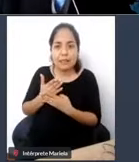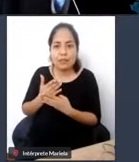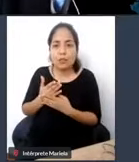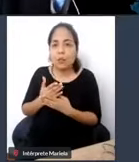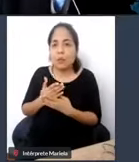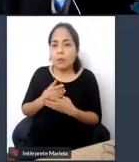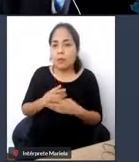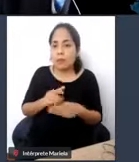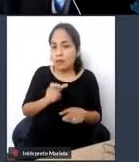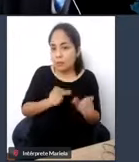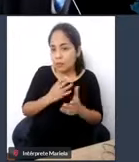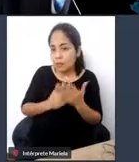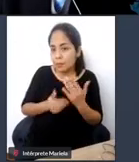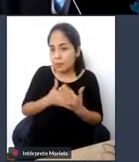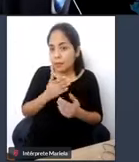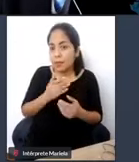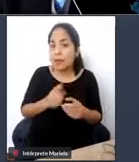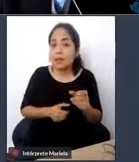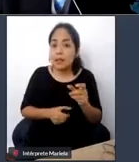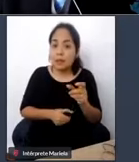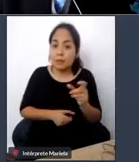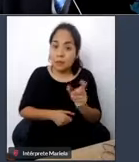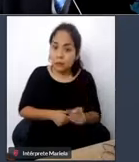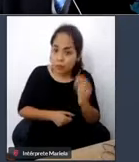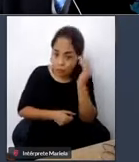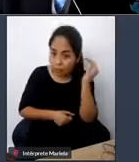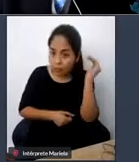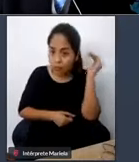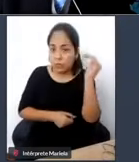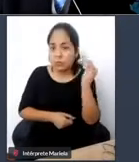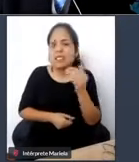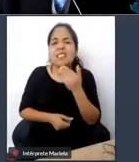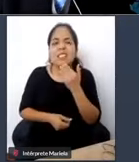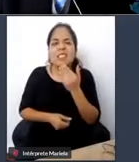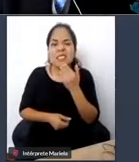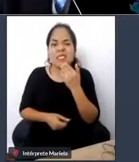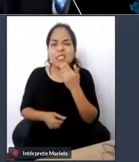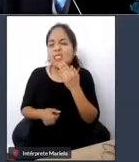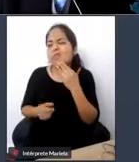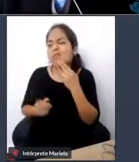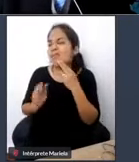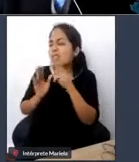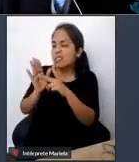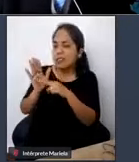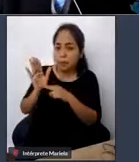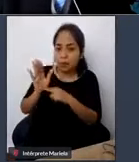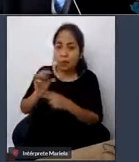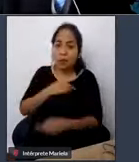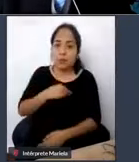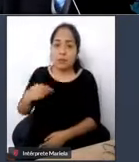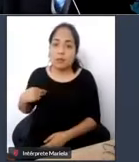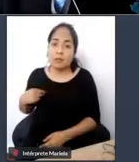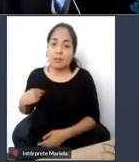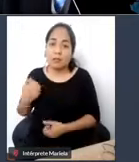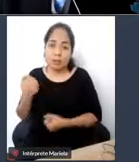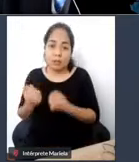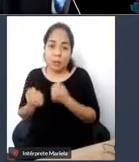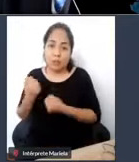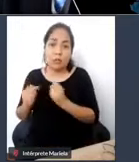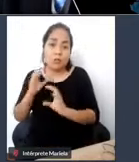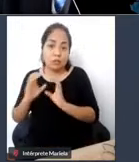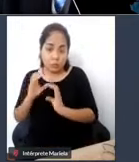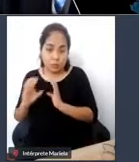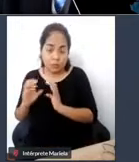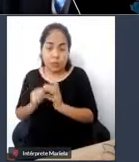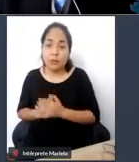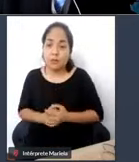y que quien reglamenta esto es el Ministerio de Transportes y Comunicaciones. Igualmente en la cuarta disposición